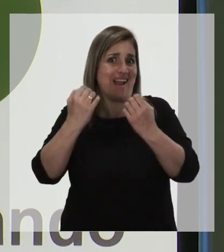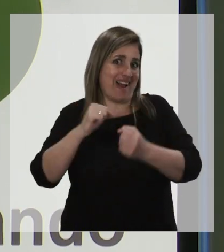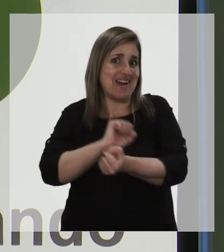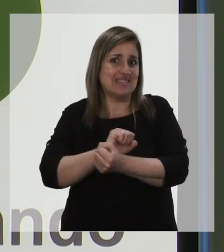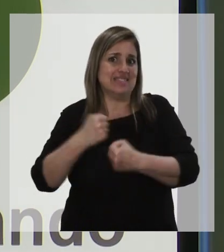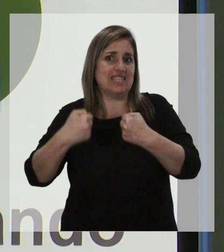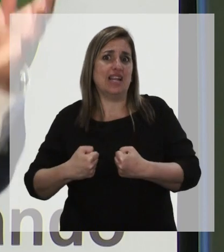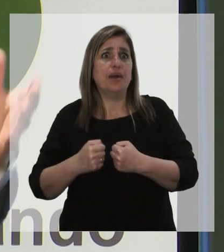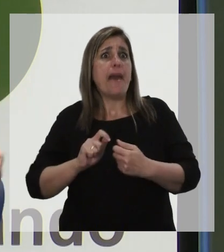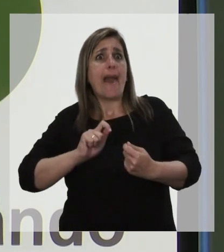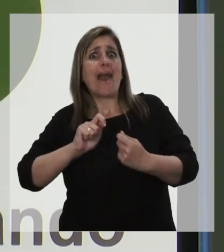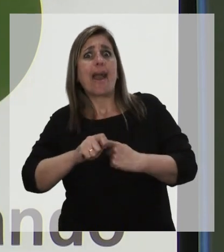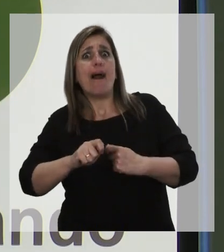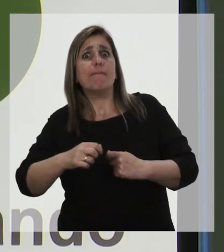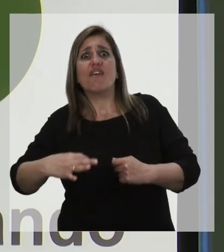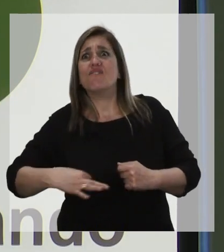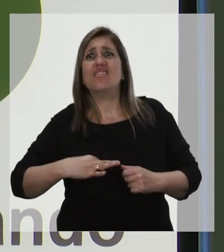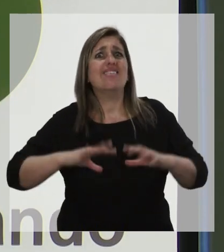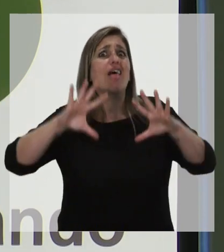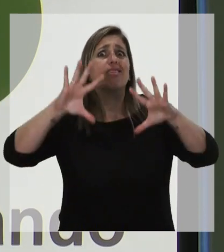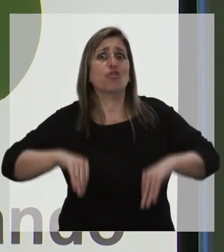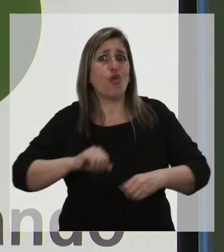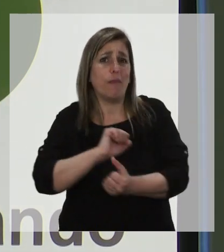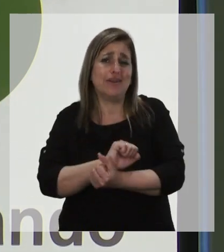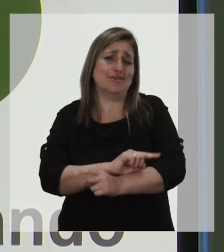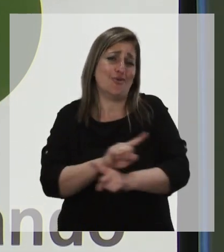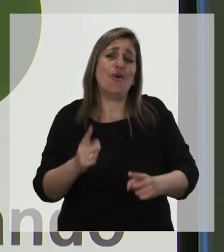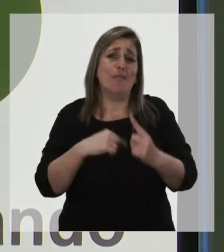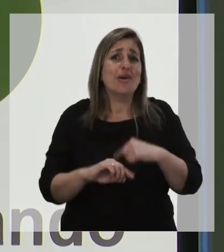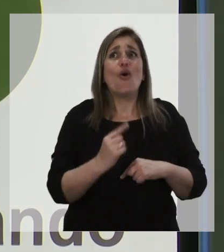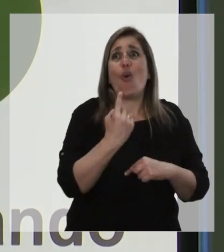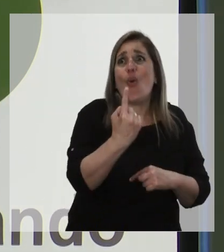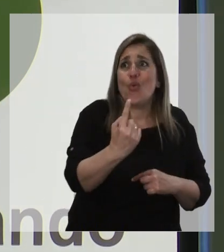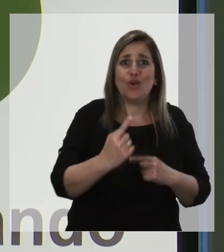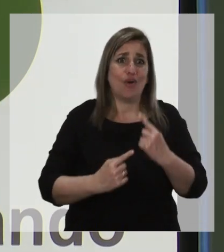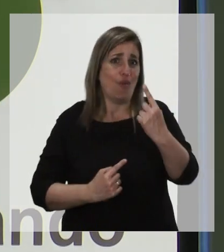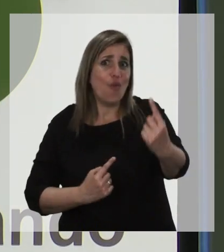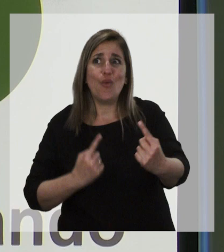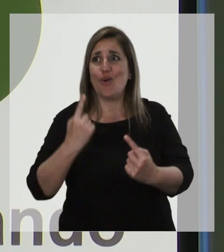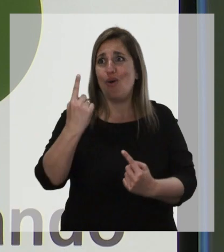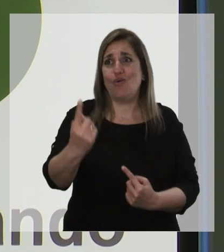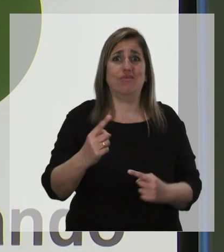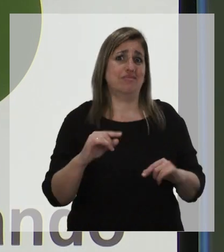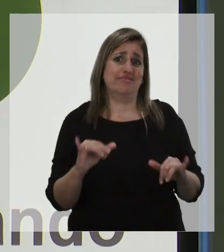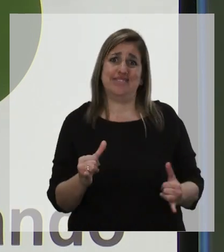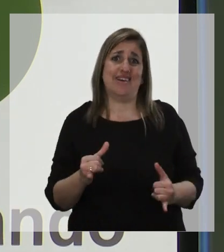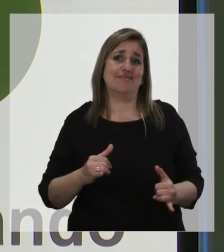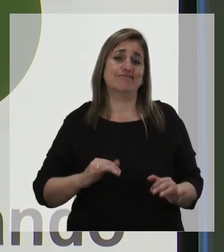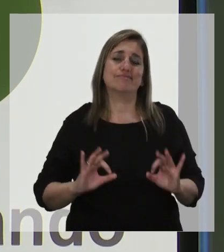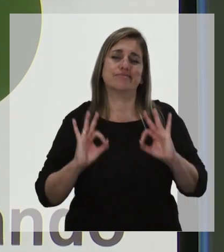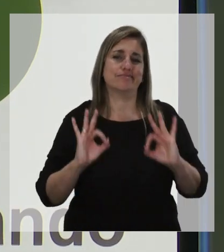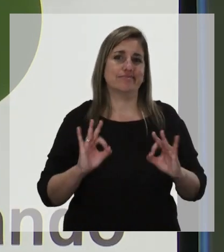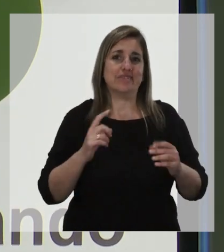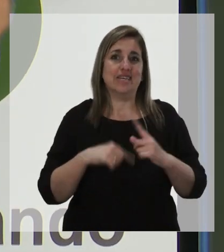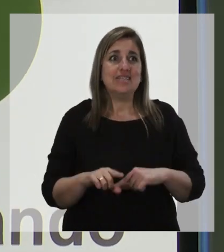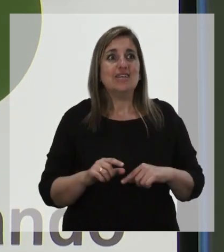cambiar la vida de todos los reclusos. Pero la vida se cambia de a uno. El impulso enviene por